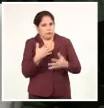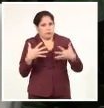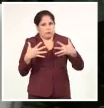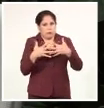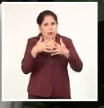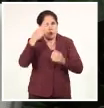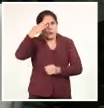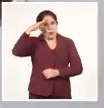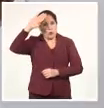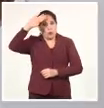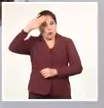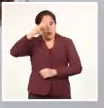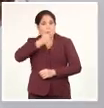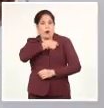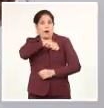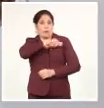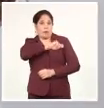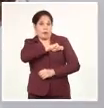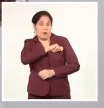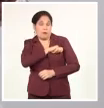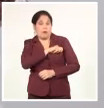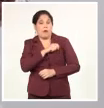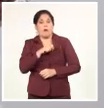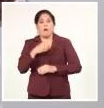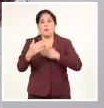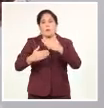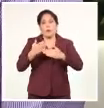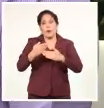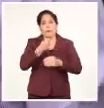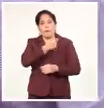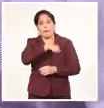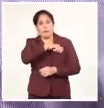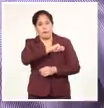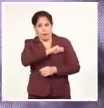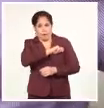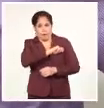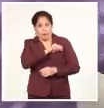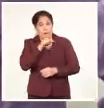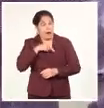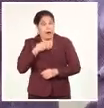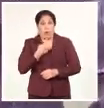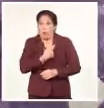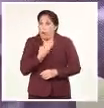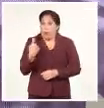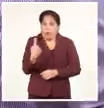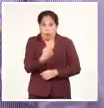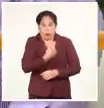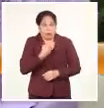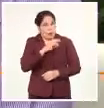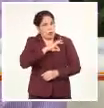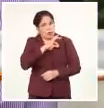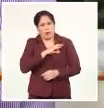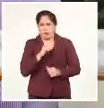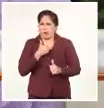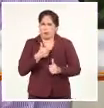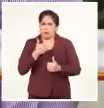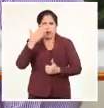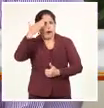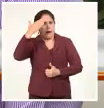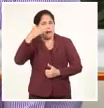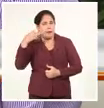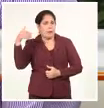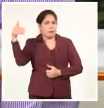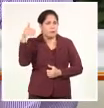de Cuba con el Fondo de Naciones Unidas para los Asuntos de Población. Por lo tanto, para nosotros es una ocasión muy propicia para agradecerle a usted